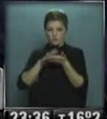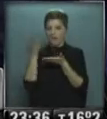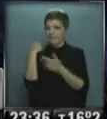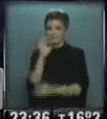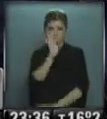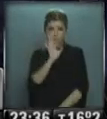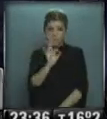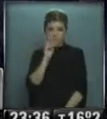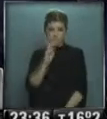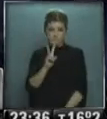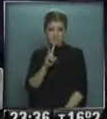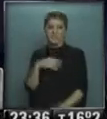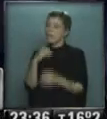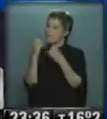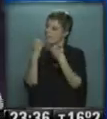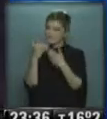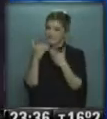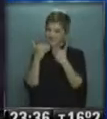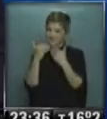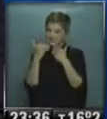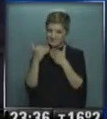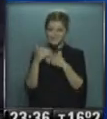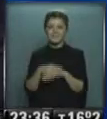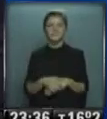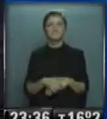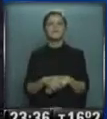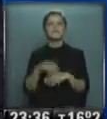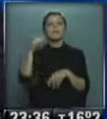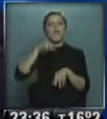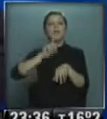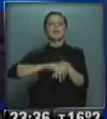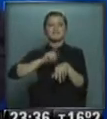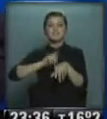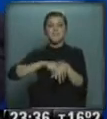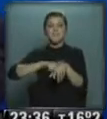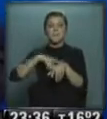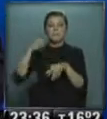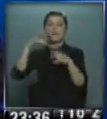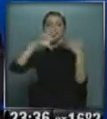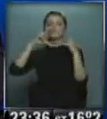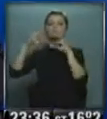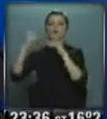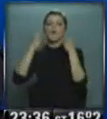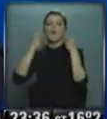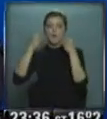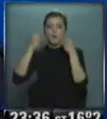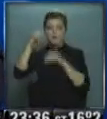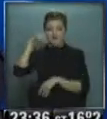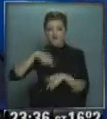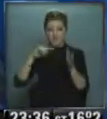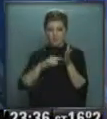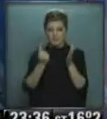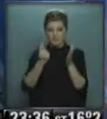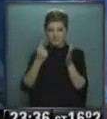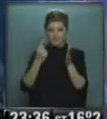dado sin lugar a dudas muchas gracias Pablo es el momento de saber cómo va a estar el clima en la ciudad de Buenos Aires